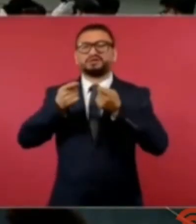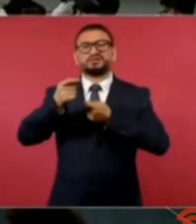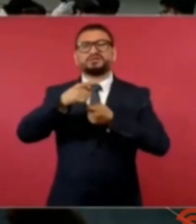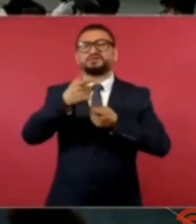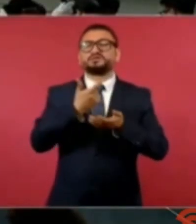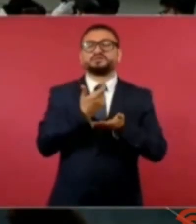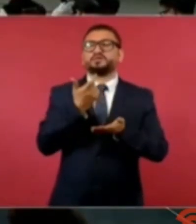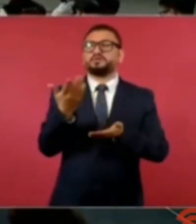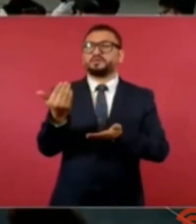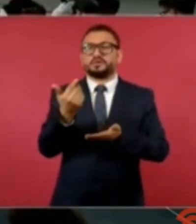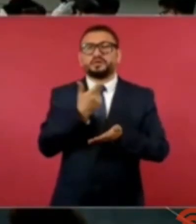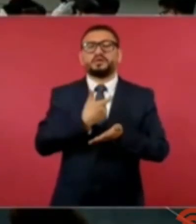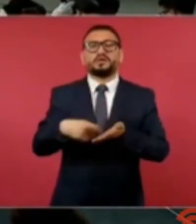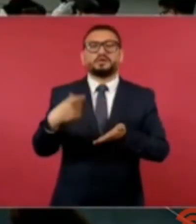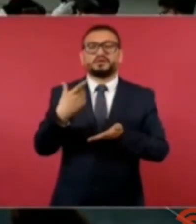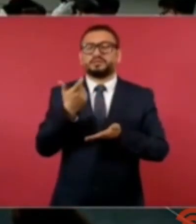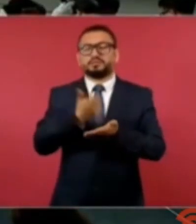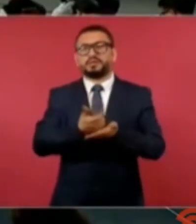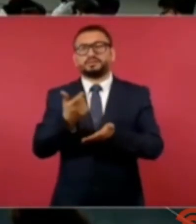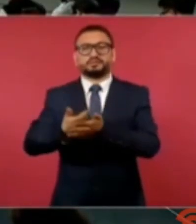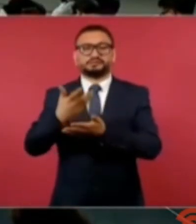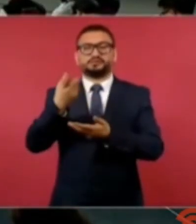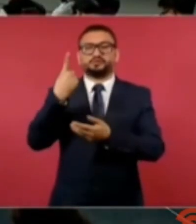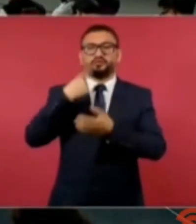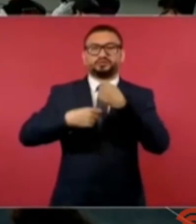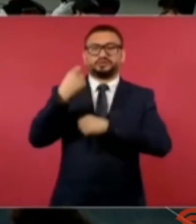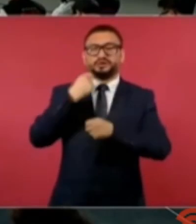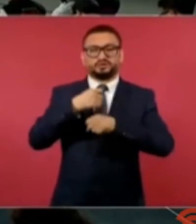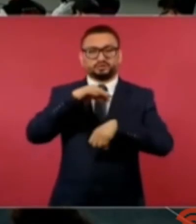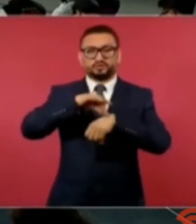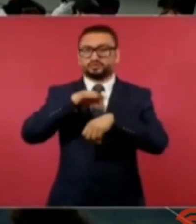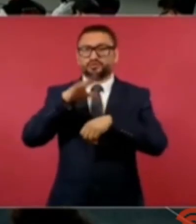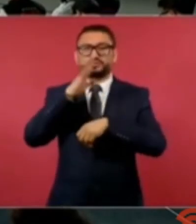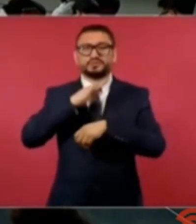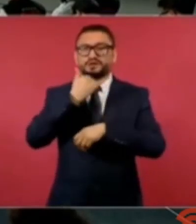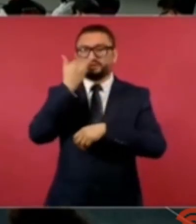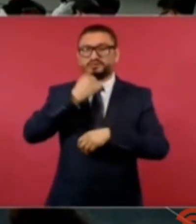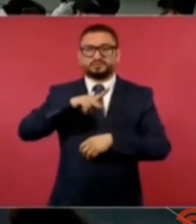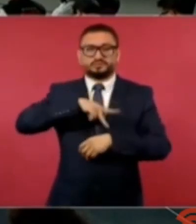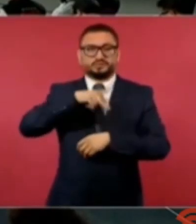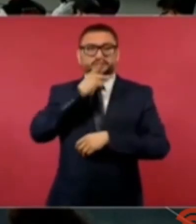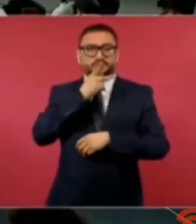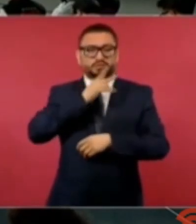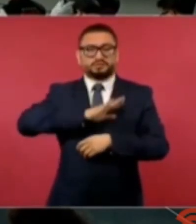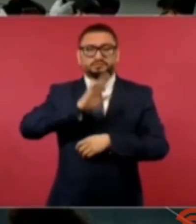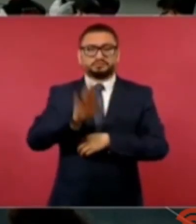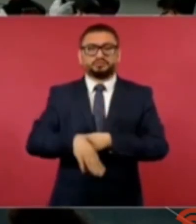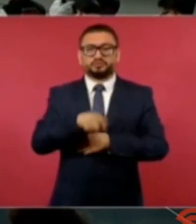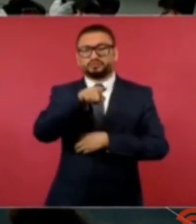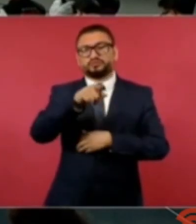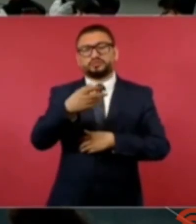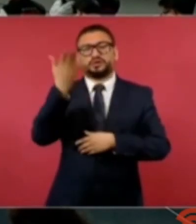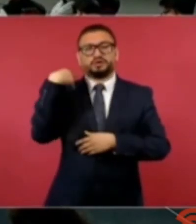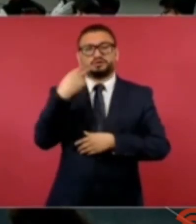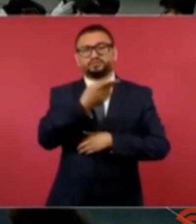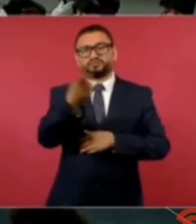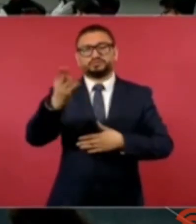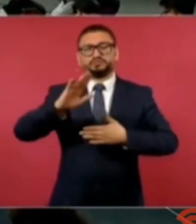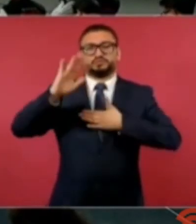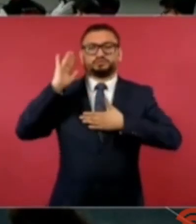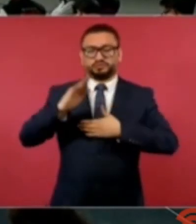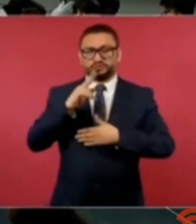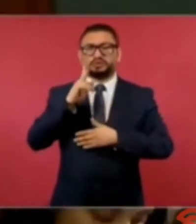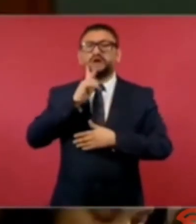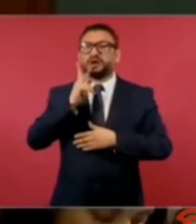cobran. Yo le mencionaba hace más de un año un caso de negligencia médica que cobró la vida de mi papá. Usted me prometió, me dijo que lo iba a ver